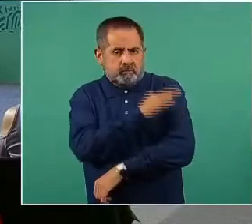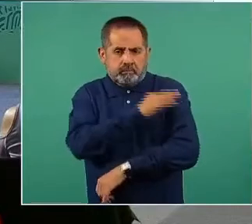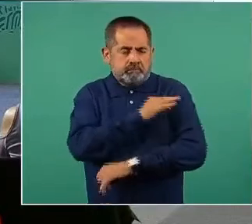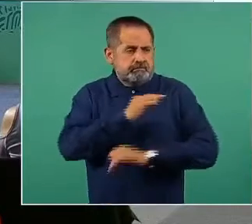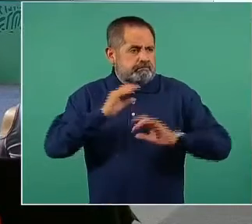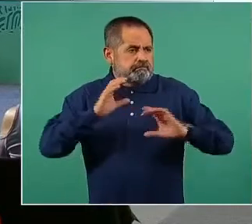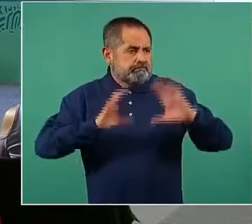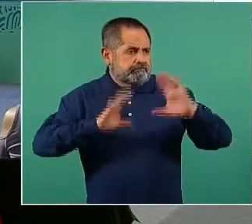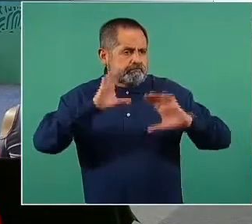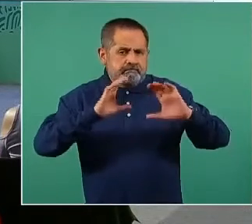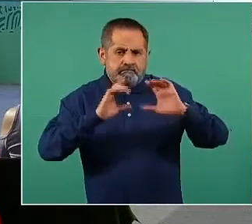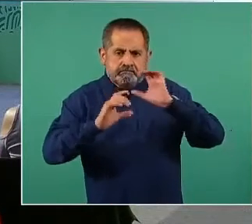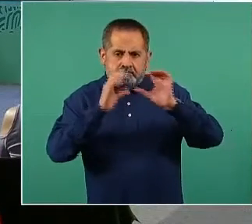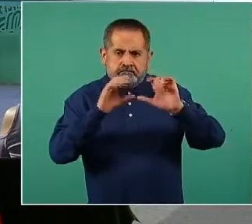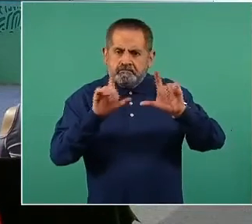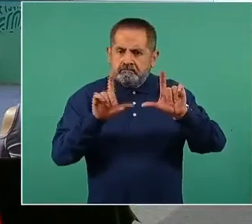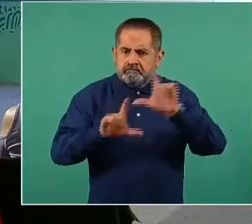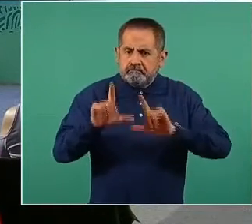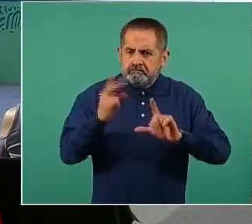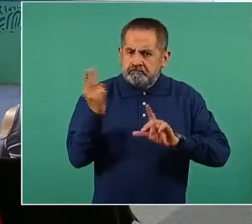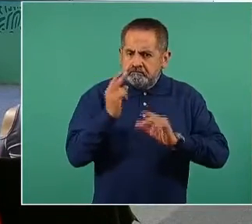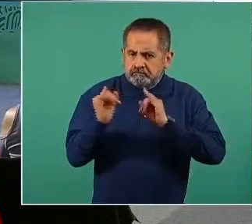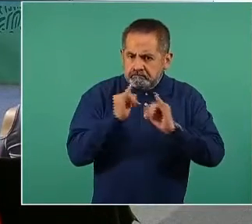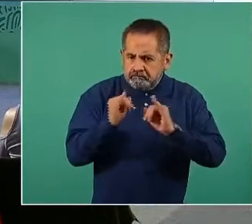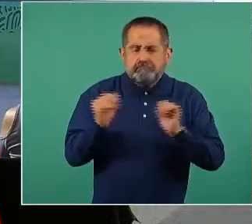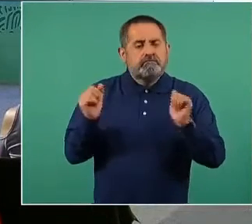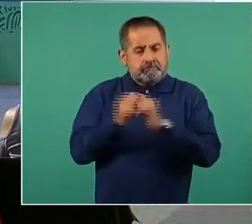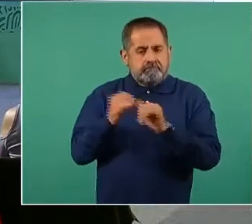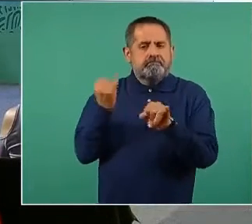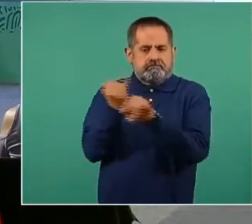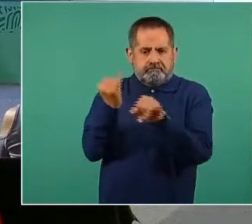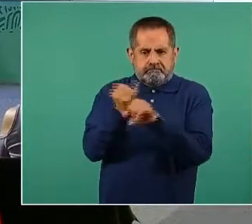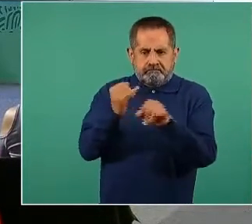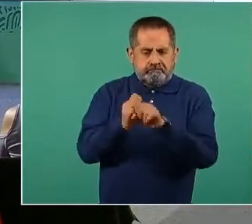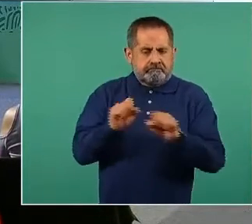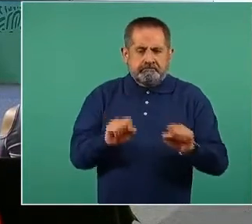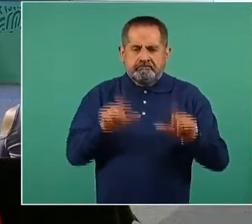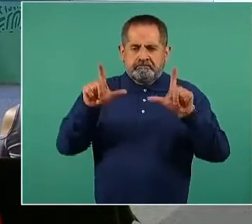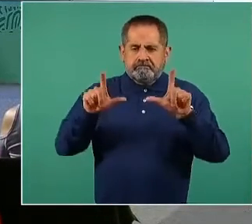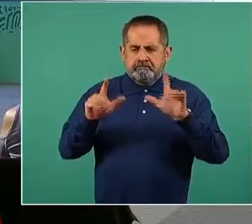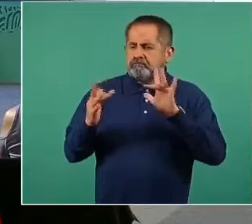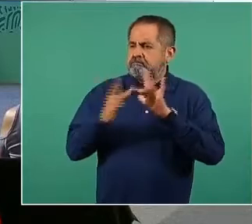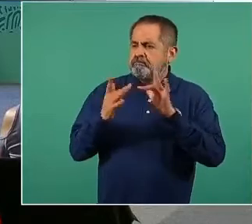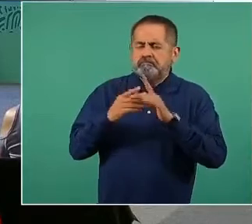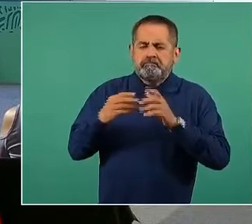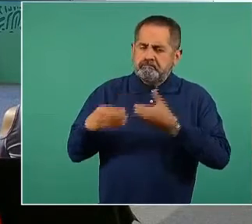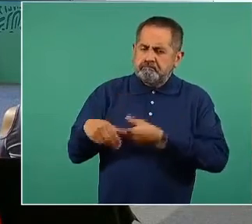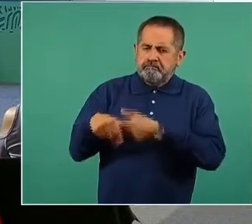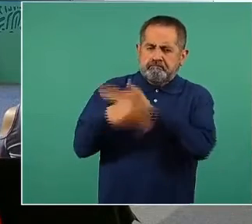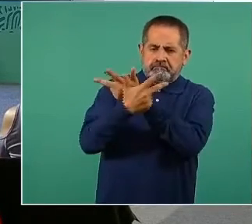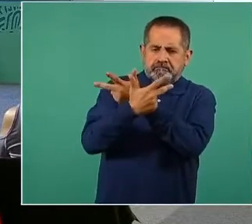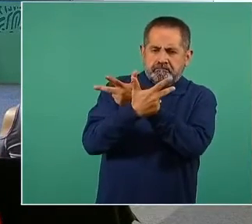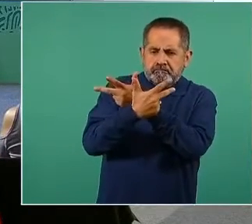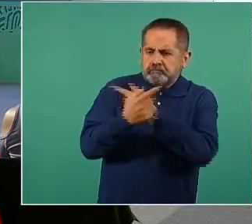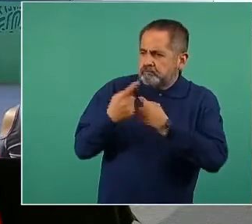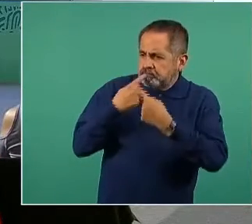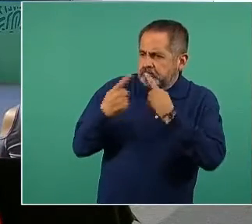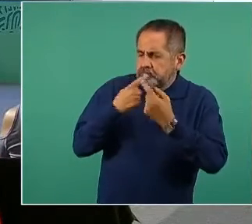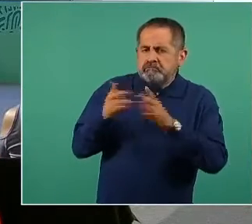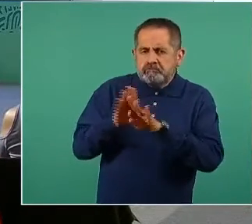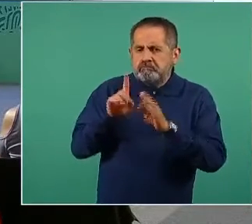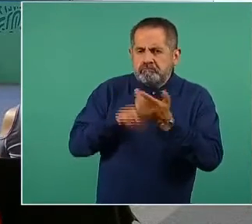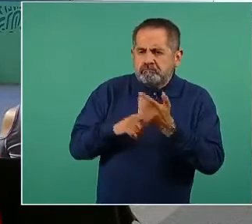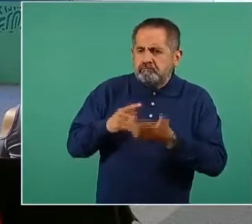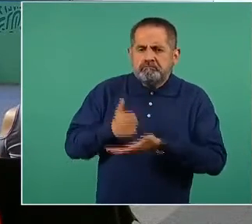y requiera de la interpretación, hay una red virtual que puede dar el servicio de videoconferencia